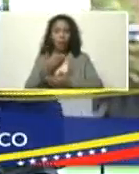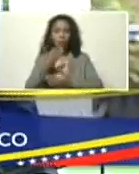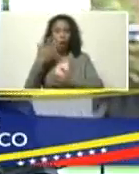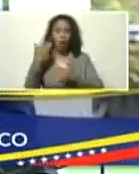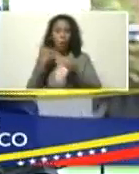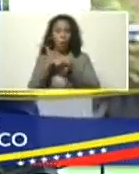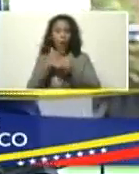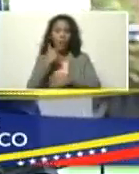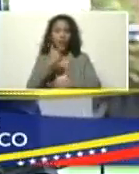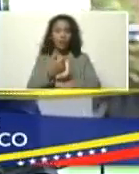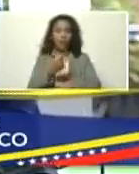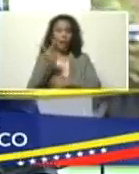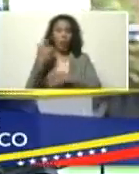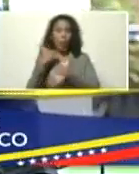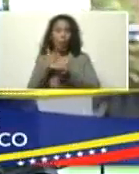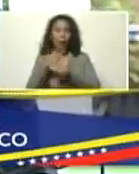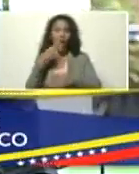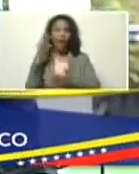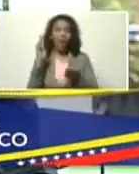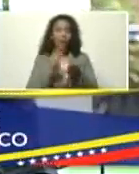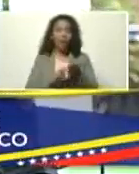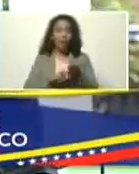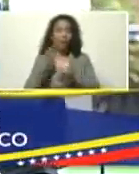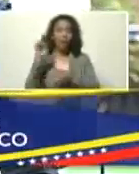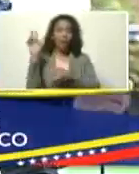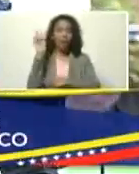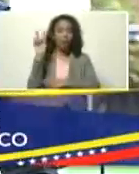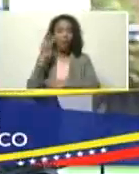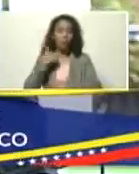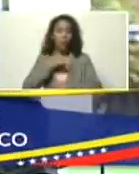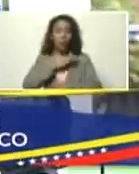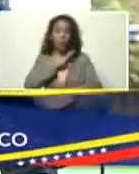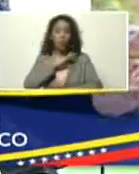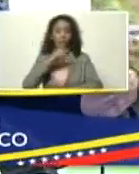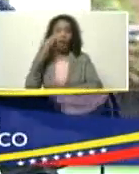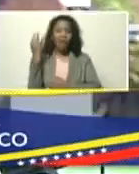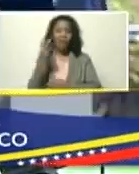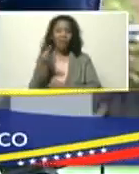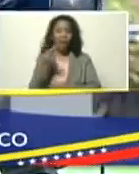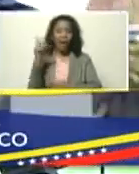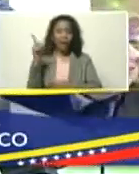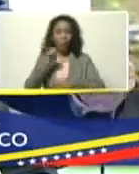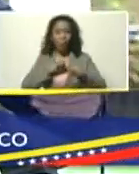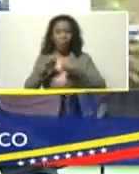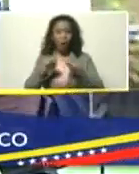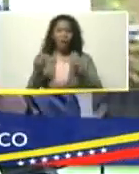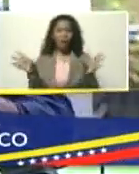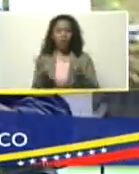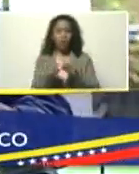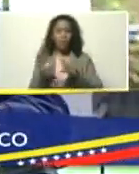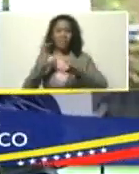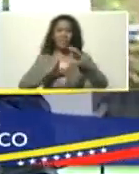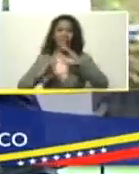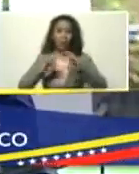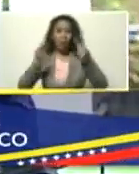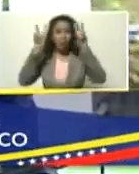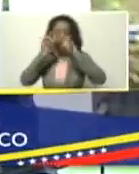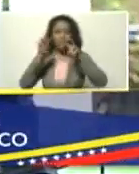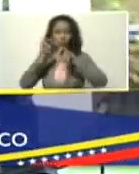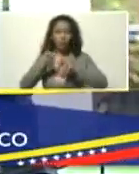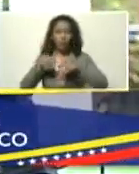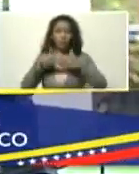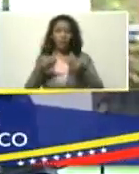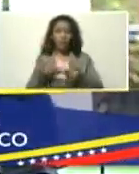decirles la verdad de Venezuela al mundo, nuestra verdad, cuáles son las acciones concretas a nivel científico, a nivel investigativo,